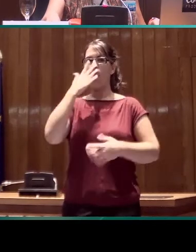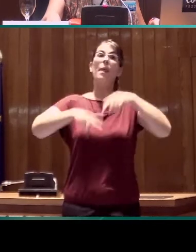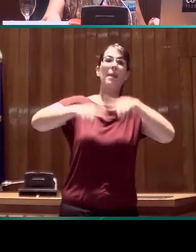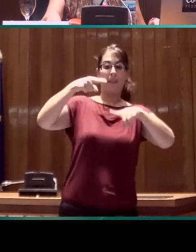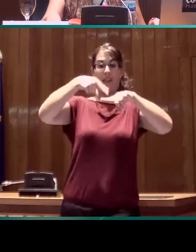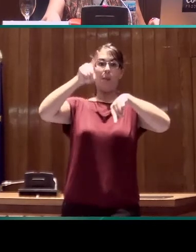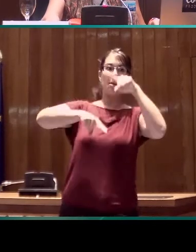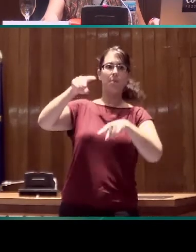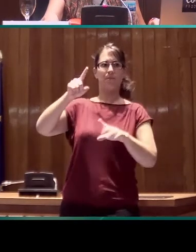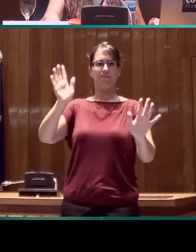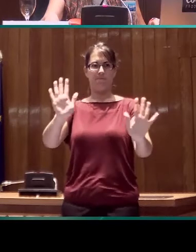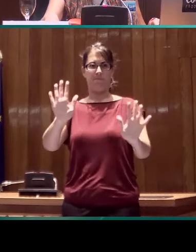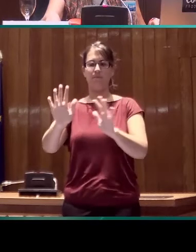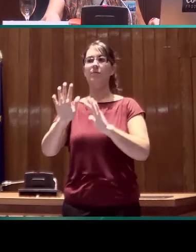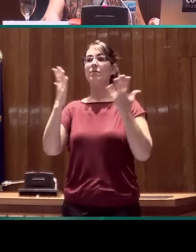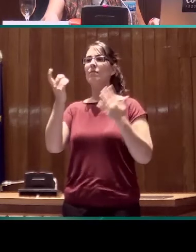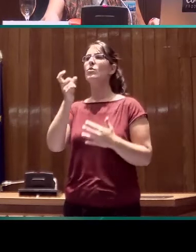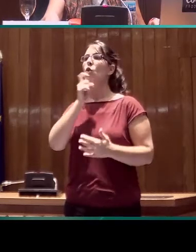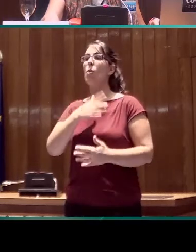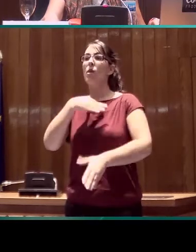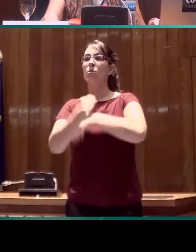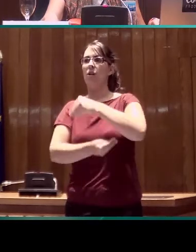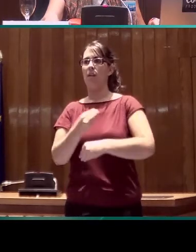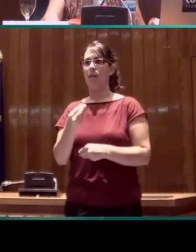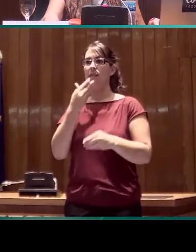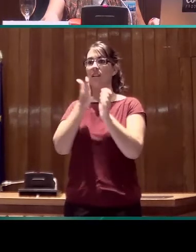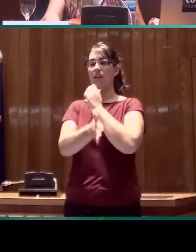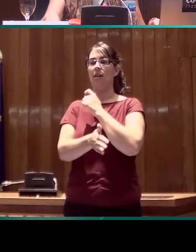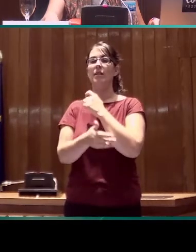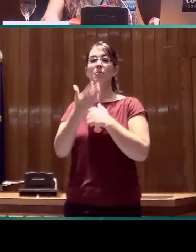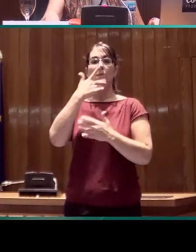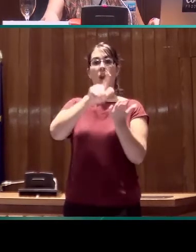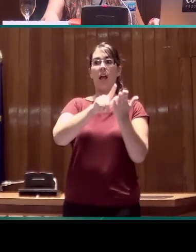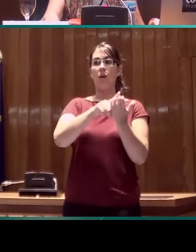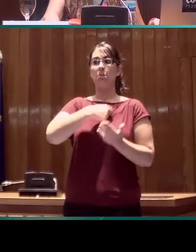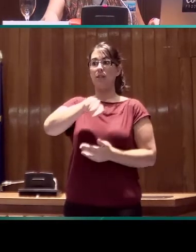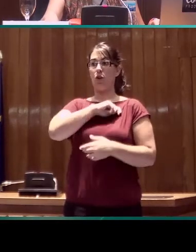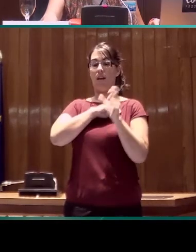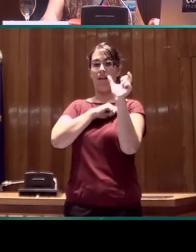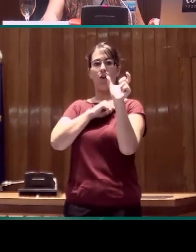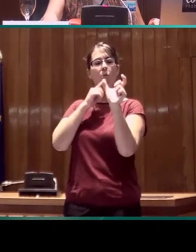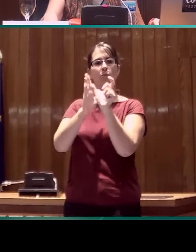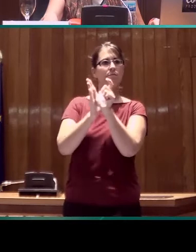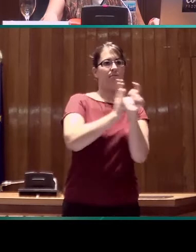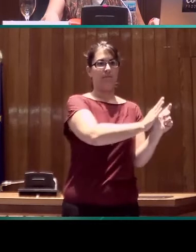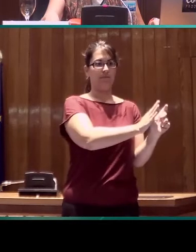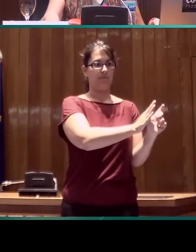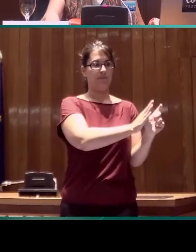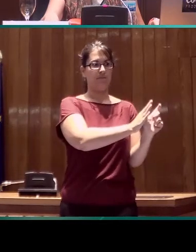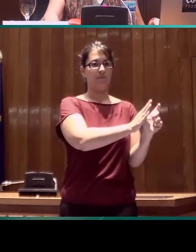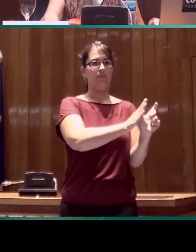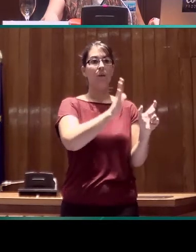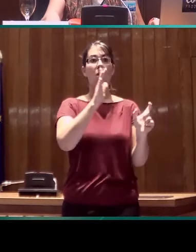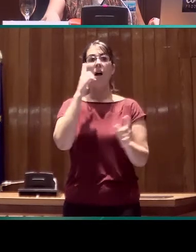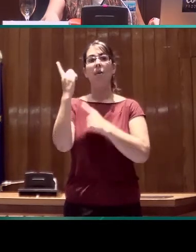posible manera de oír de esto sería cortar la desinencia de la lengua española, pero esto no siempre es posible, porque hay veces que el